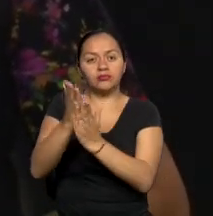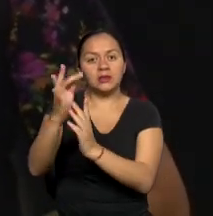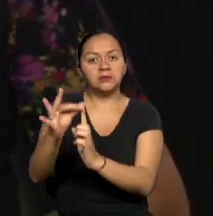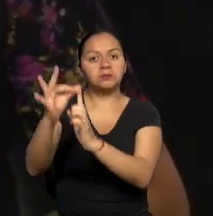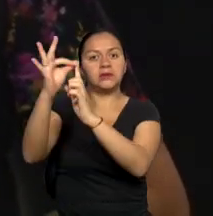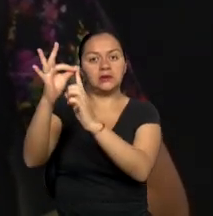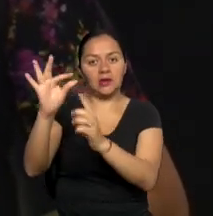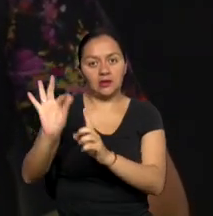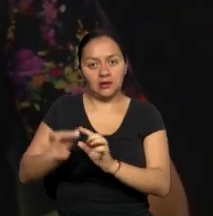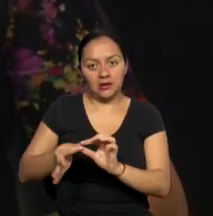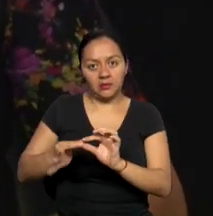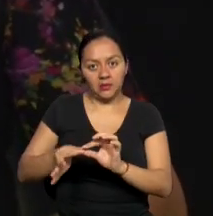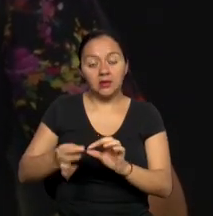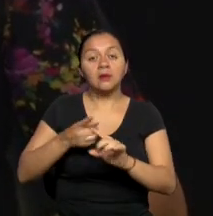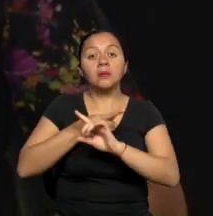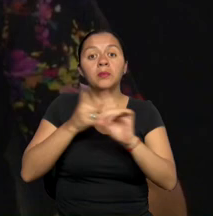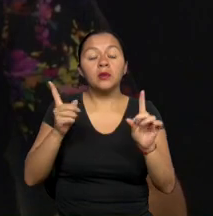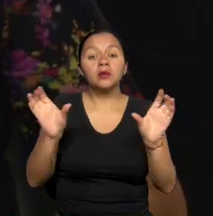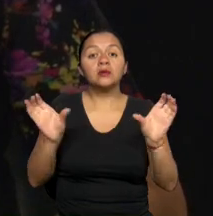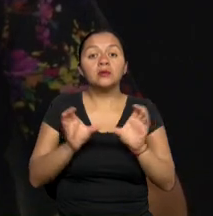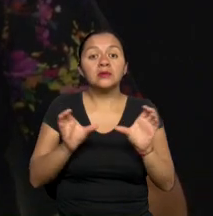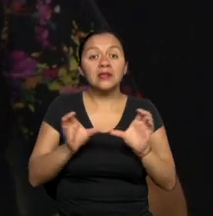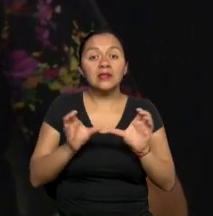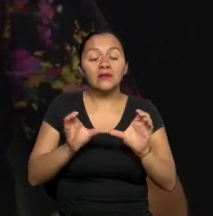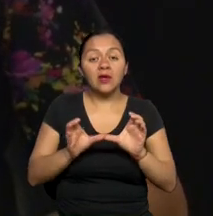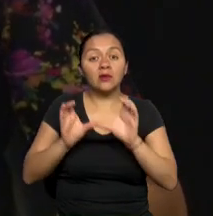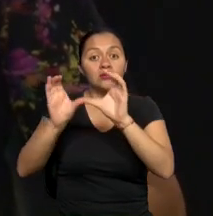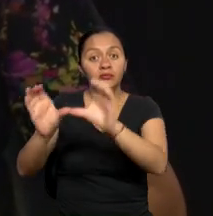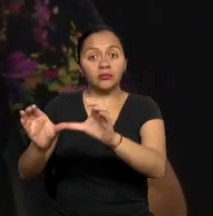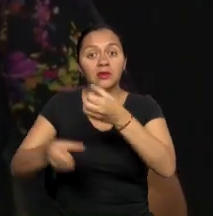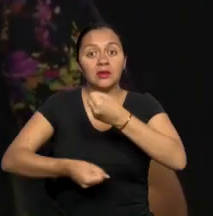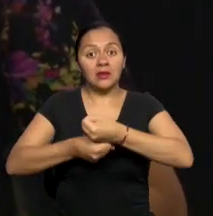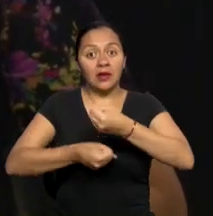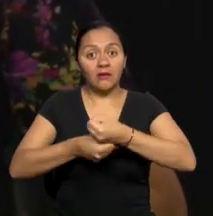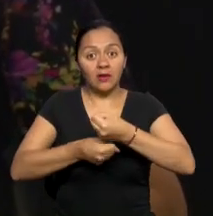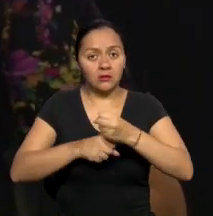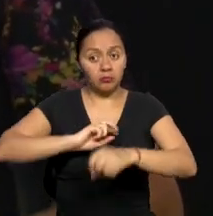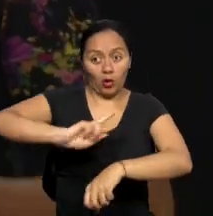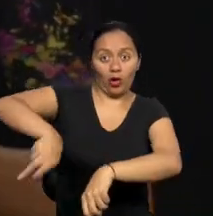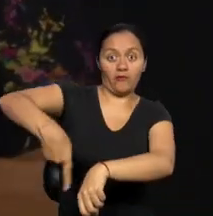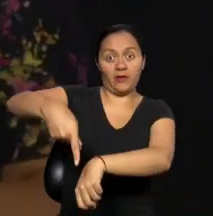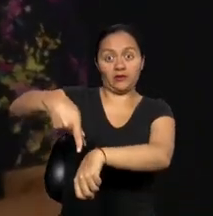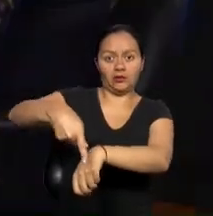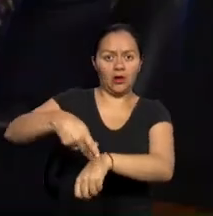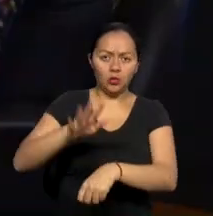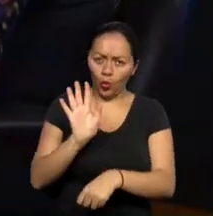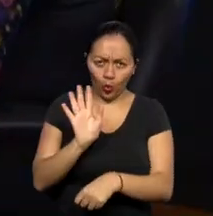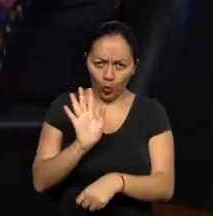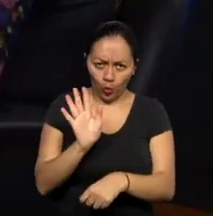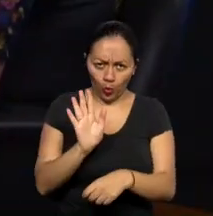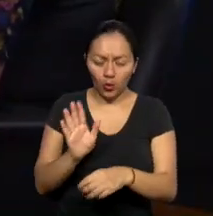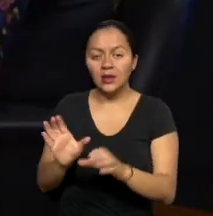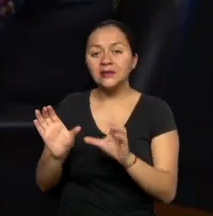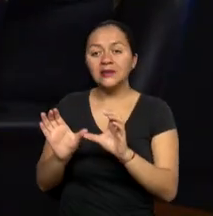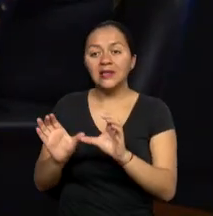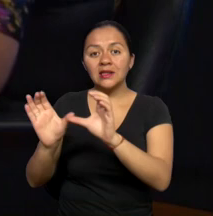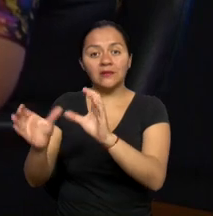de los intérpretes. Quiero reiterar que la certificación de competencias no es la profesionalización. Nosotros no estamos